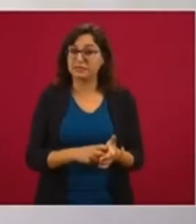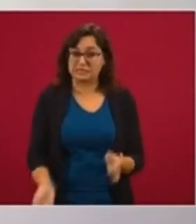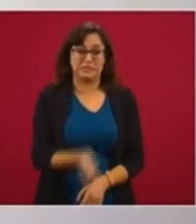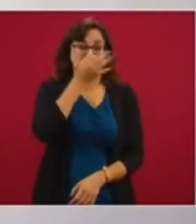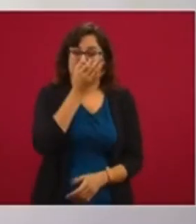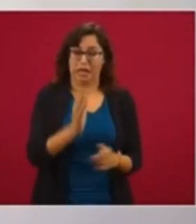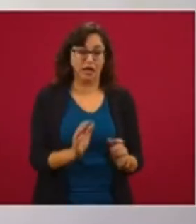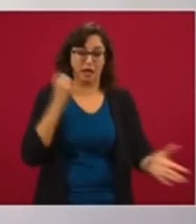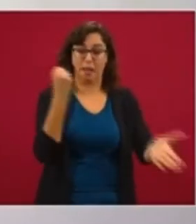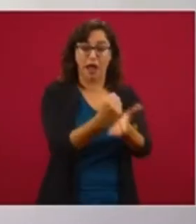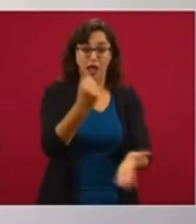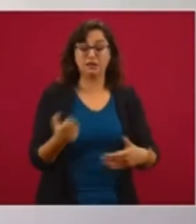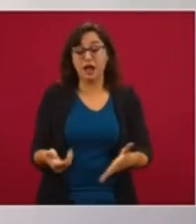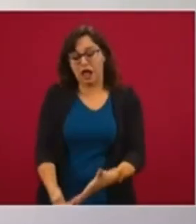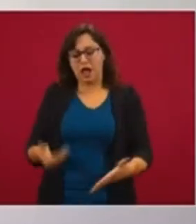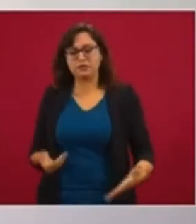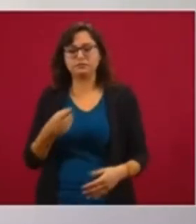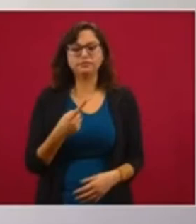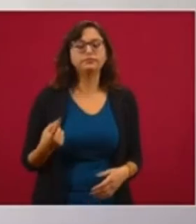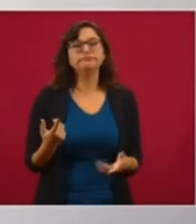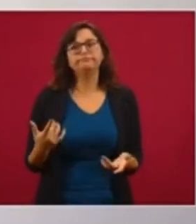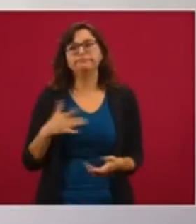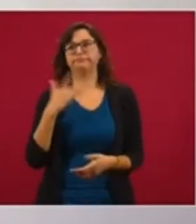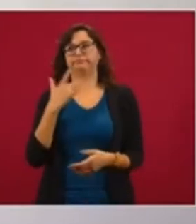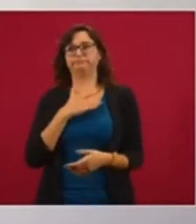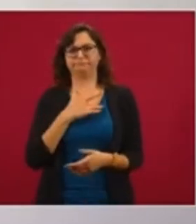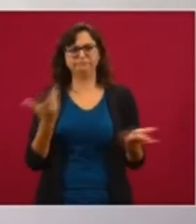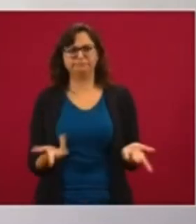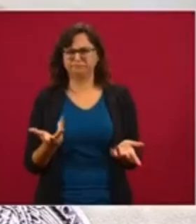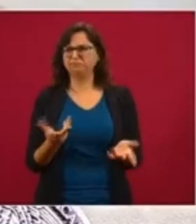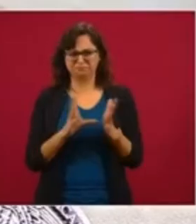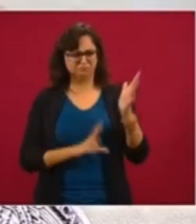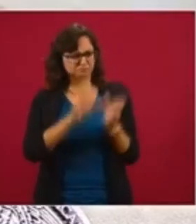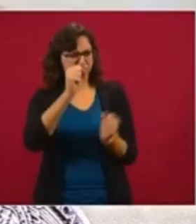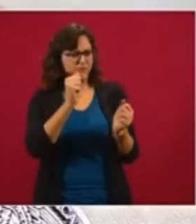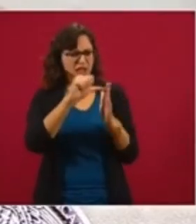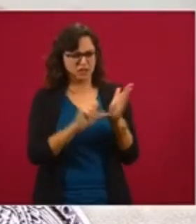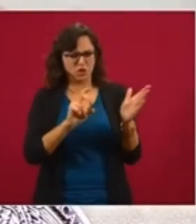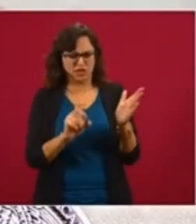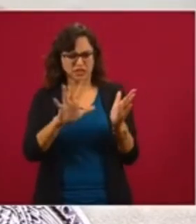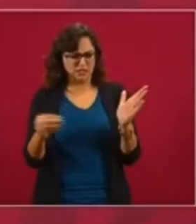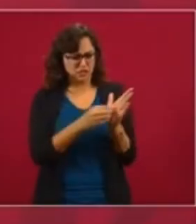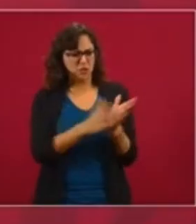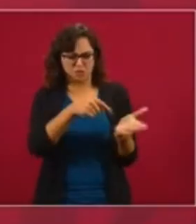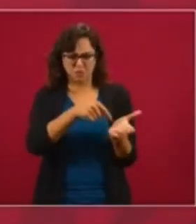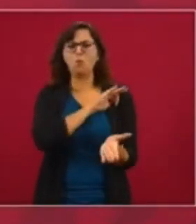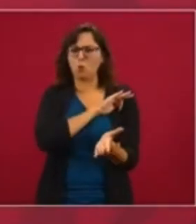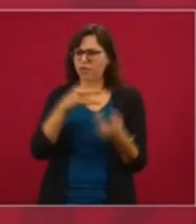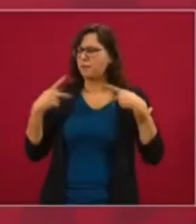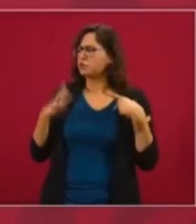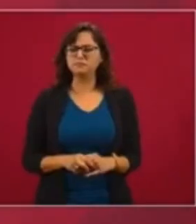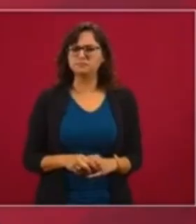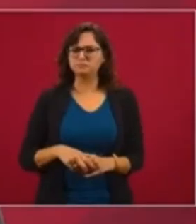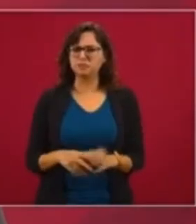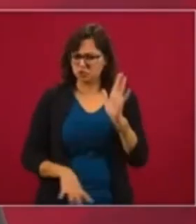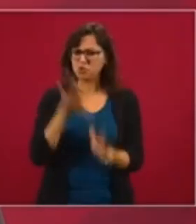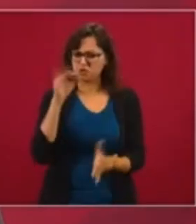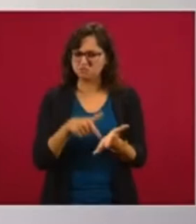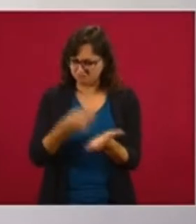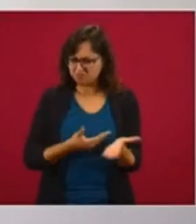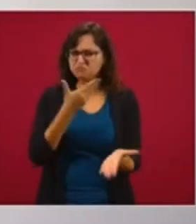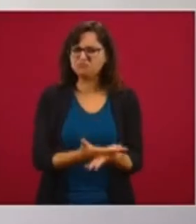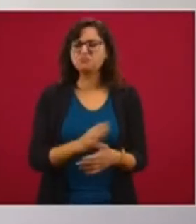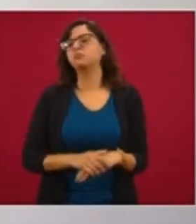por cumplir con lo que establece el artículo 35 para llevar a cabo una consulta con el pueblo. Y